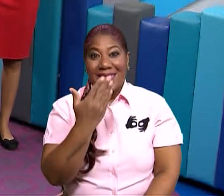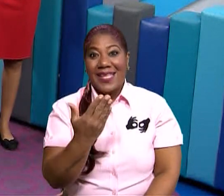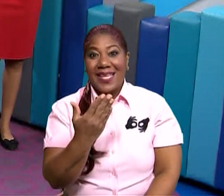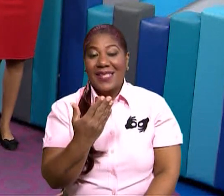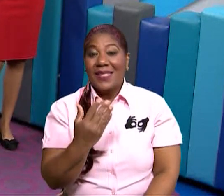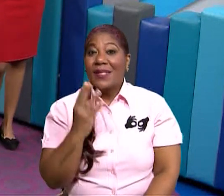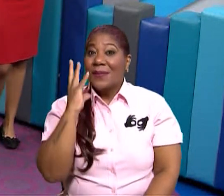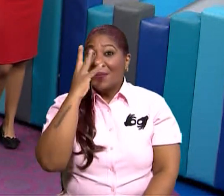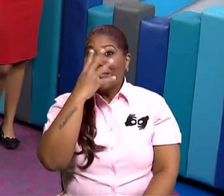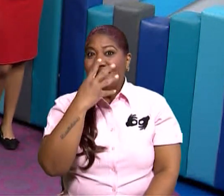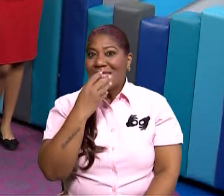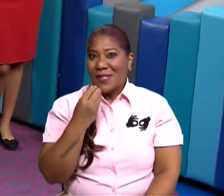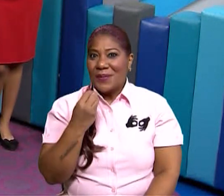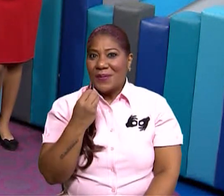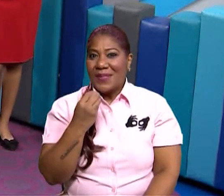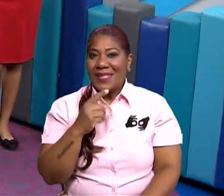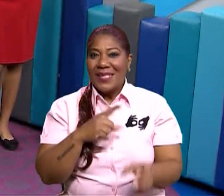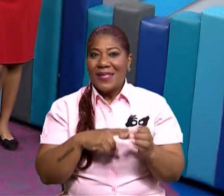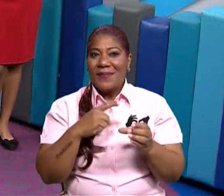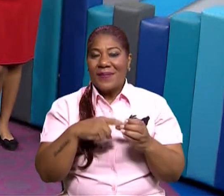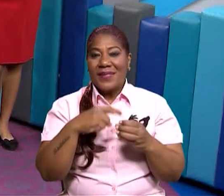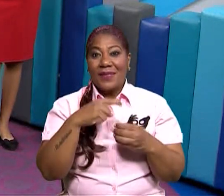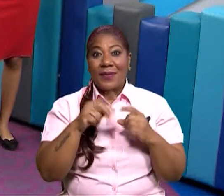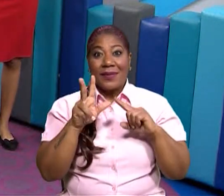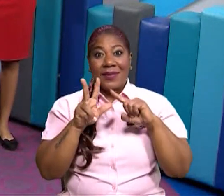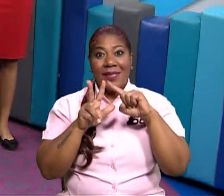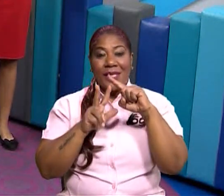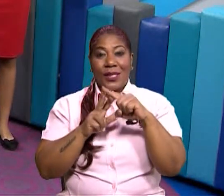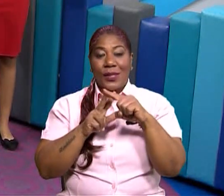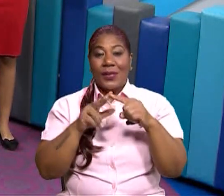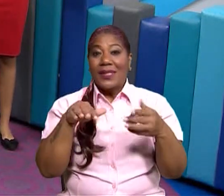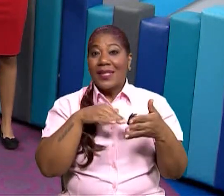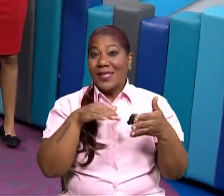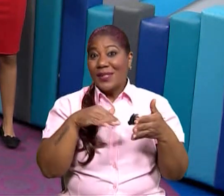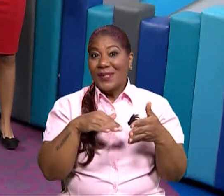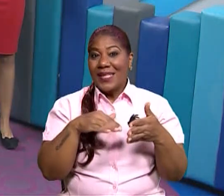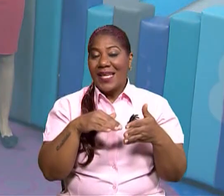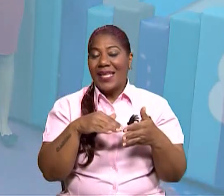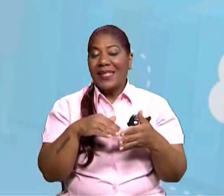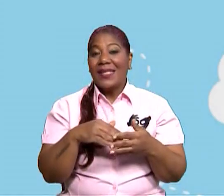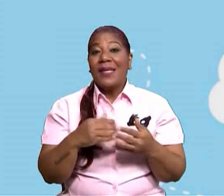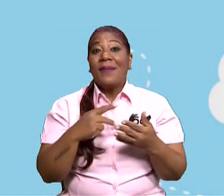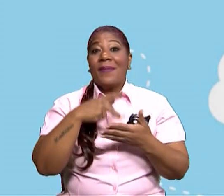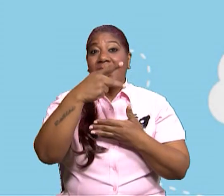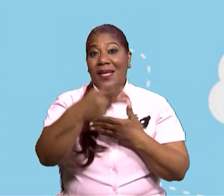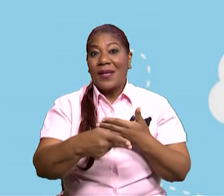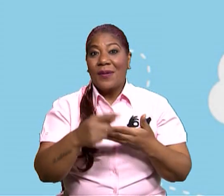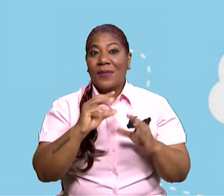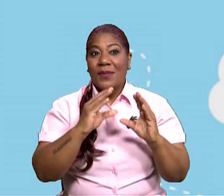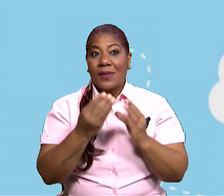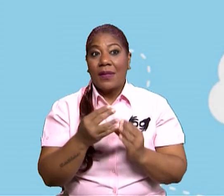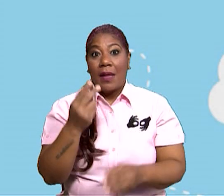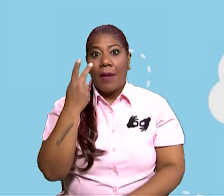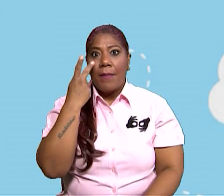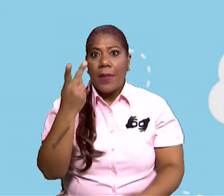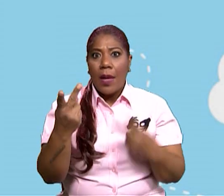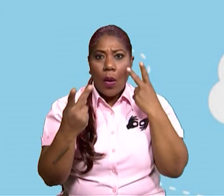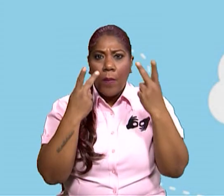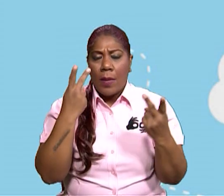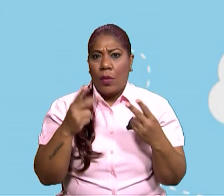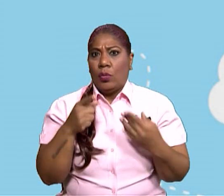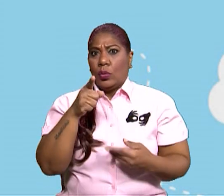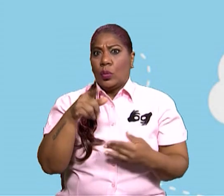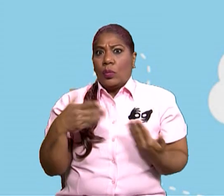linda participación. Muy bien, maestra. Para la próxima clase. Y la próxima clase tendremos el tema Veo, veo. ¿Qué